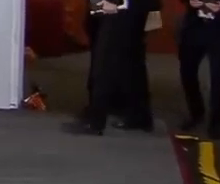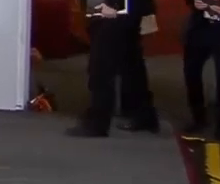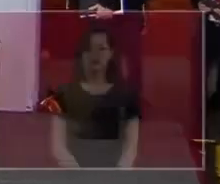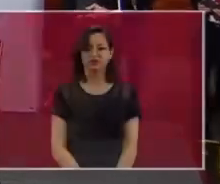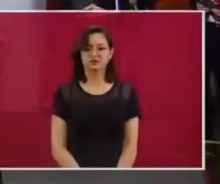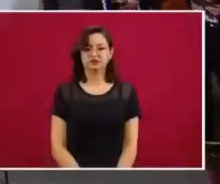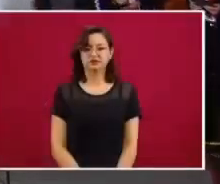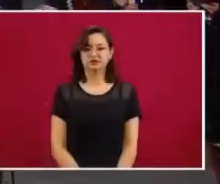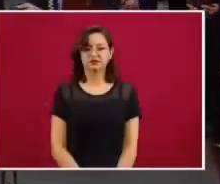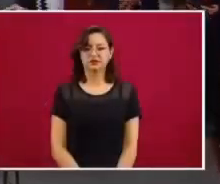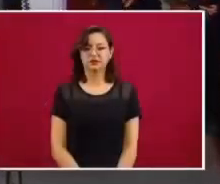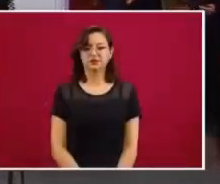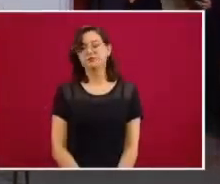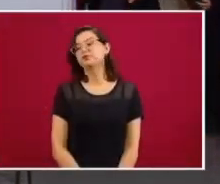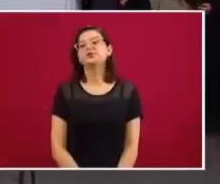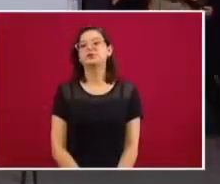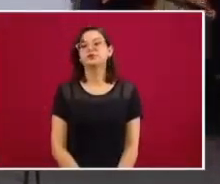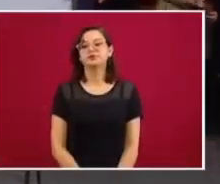ánimo,